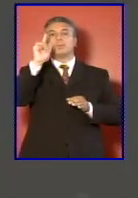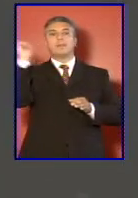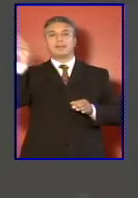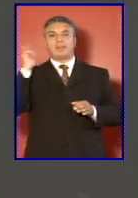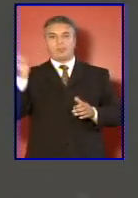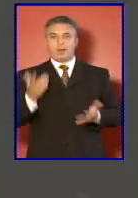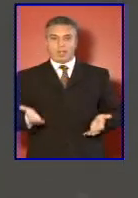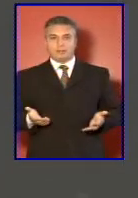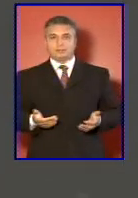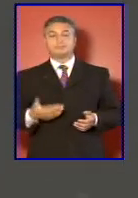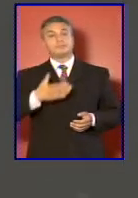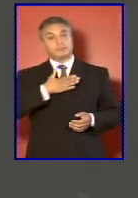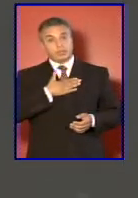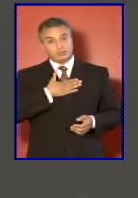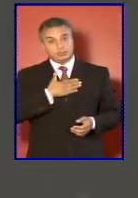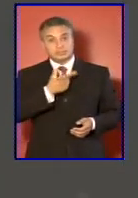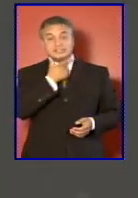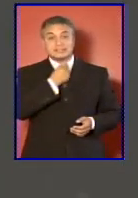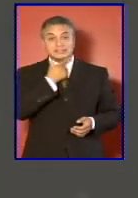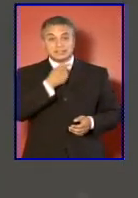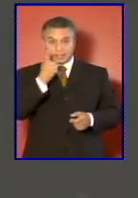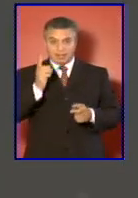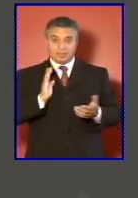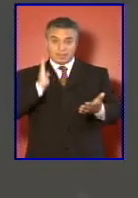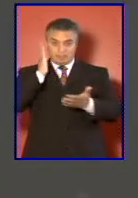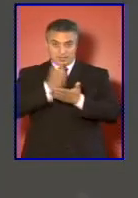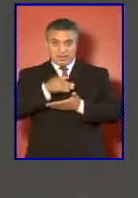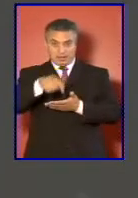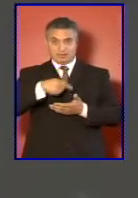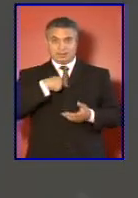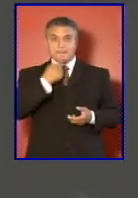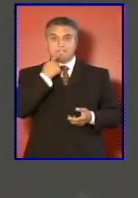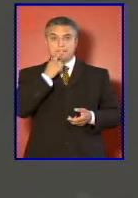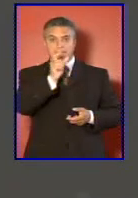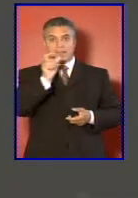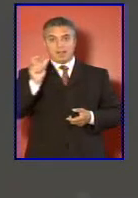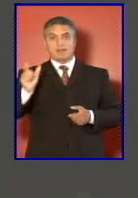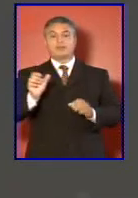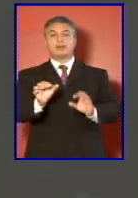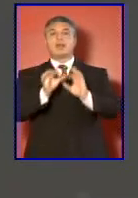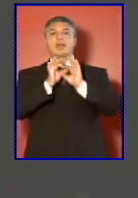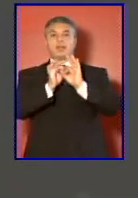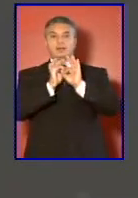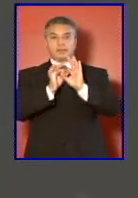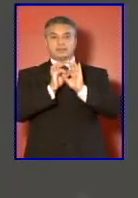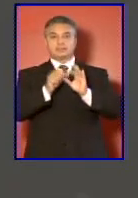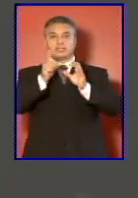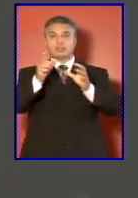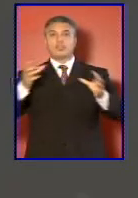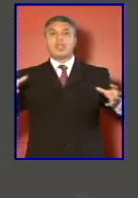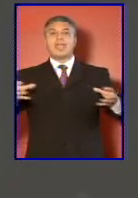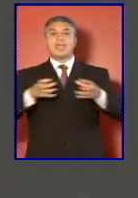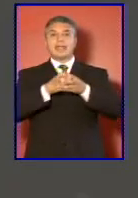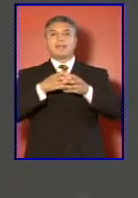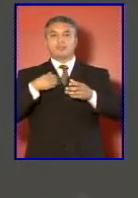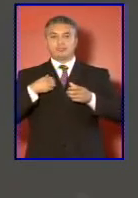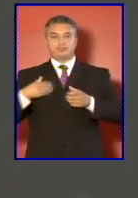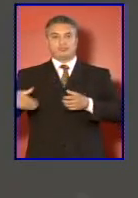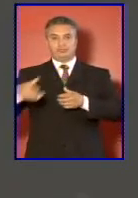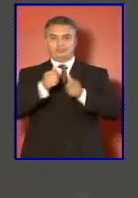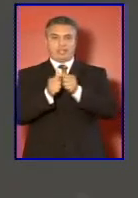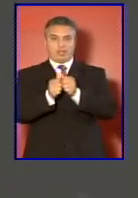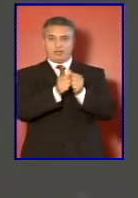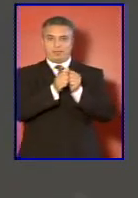yo quisiera terminar estas palabras agradeciendo al equipo que nos ha acompañado